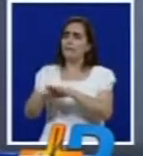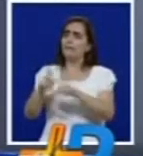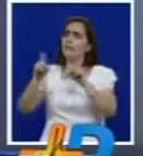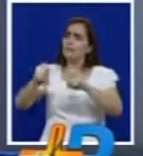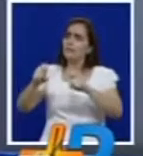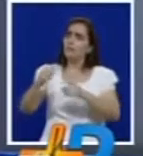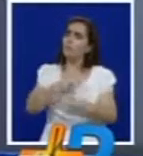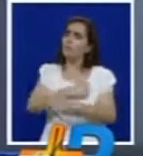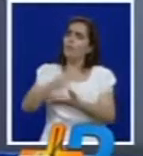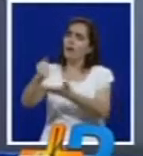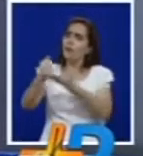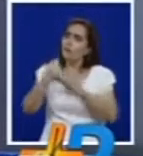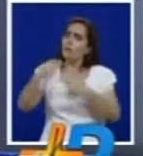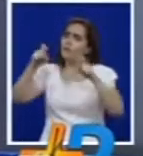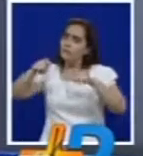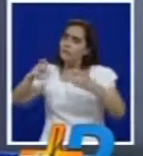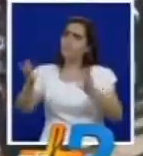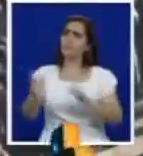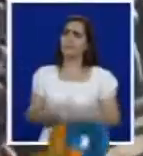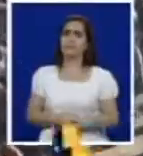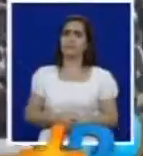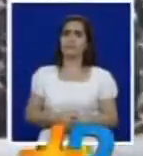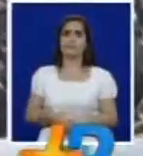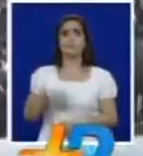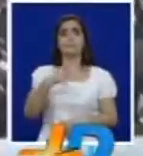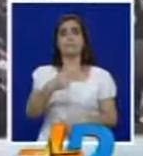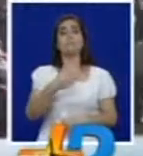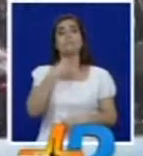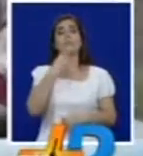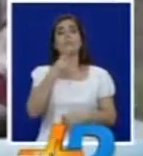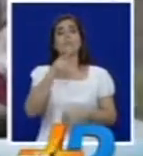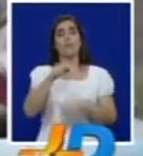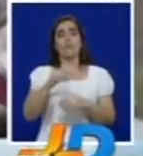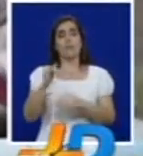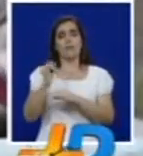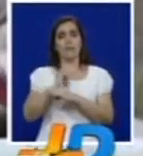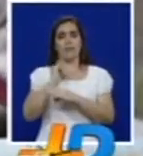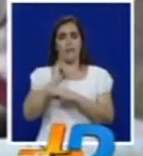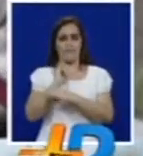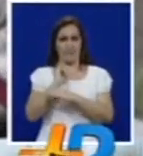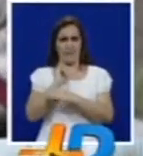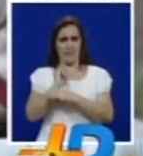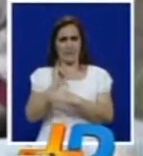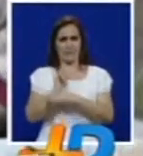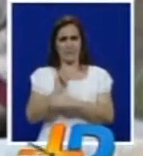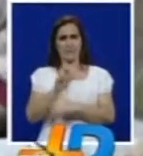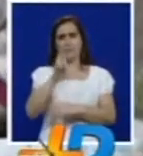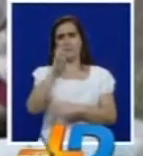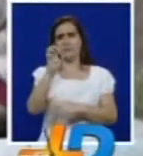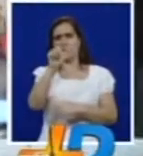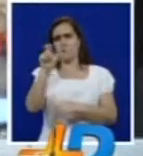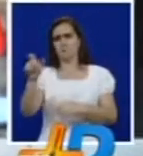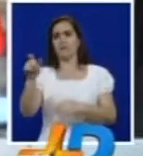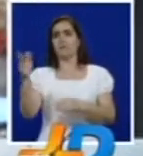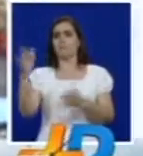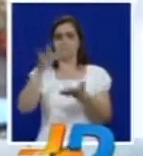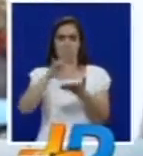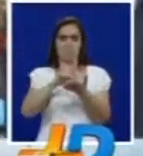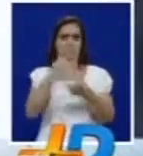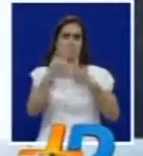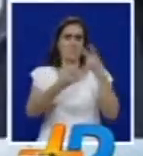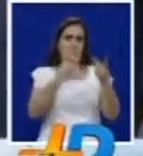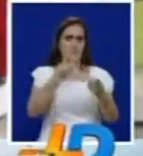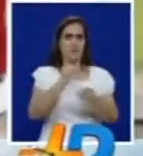llamado de ayuda al gobierno. Voces de ayuda lanzaron desde Ipiales cerca de un centenar de adultos mayores oriundos de Cali que